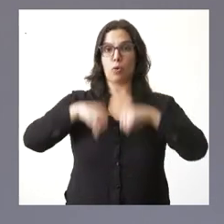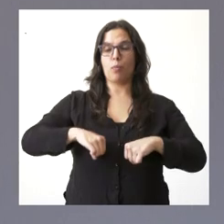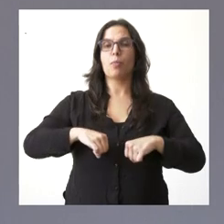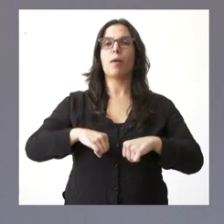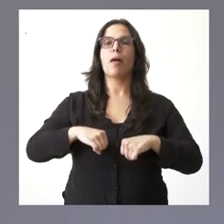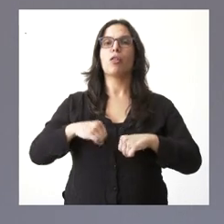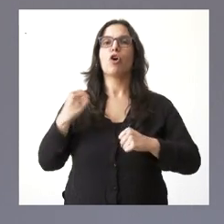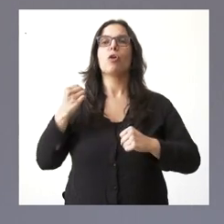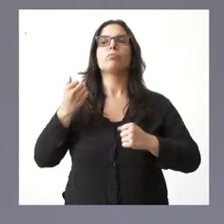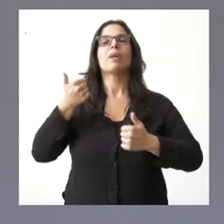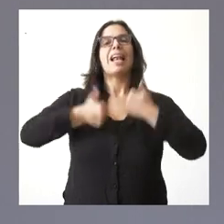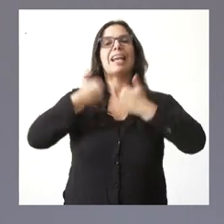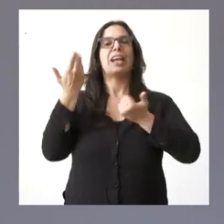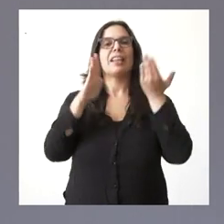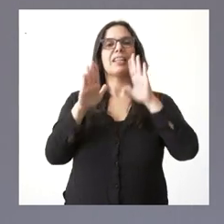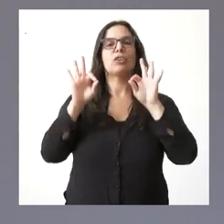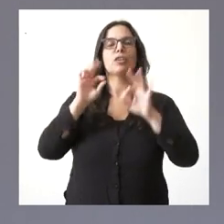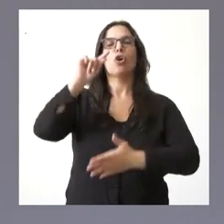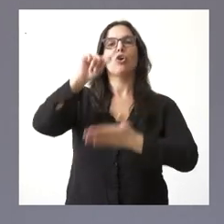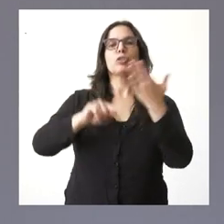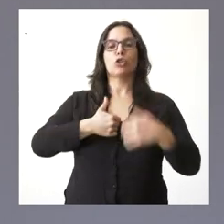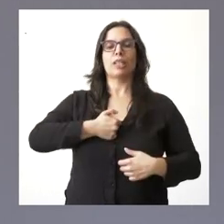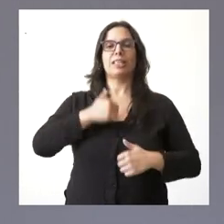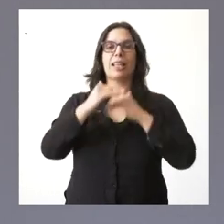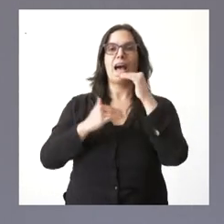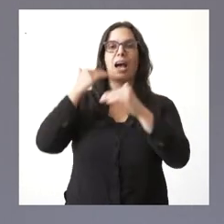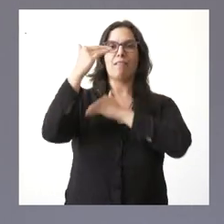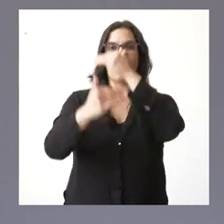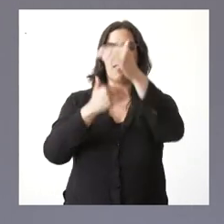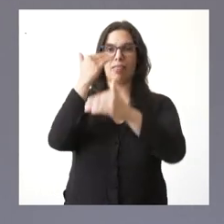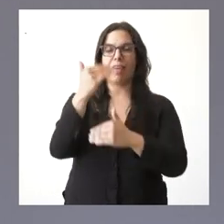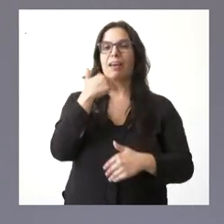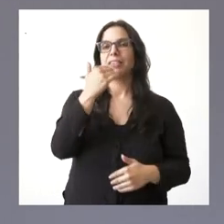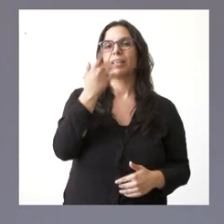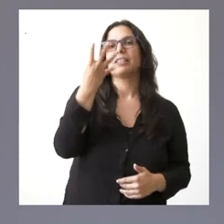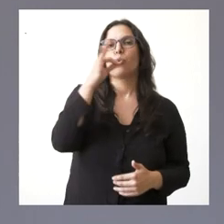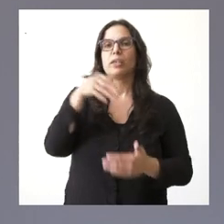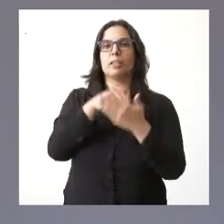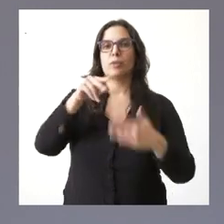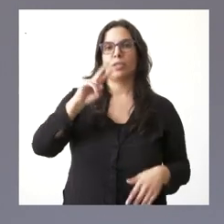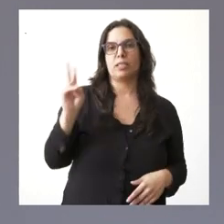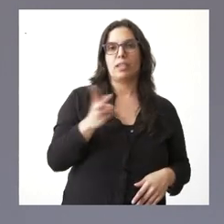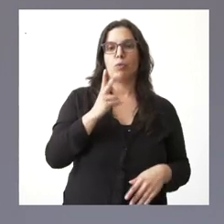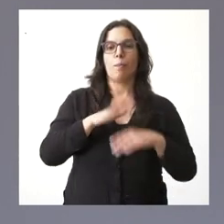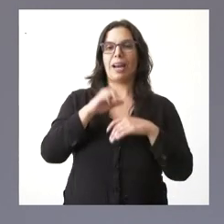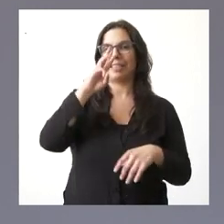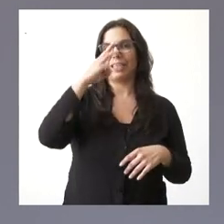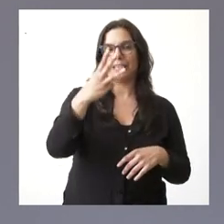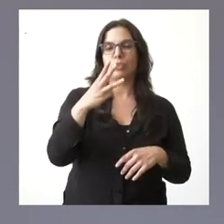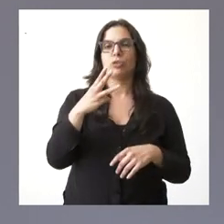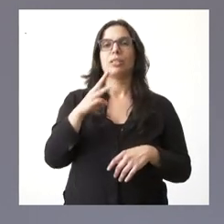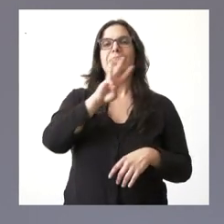licitación del contrato de teleasistencia avanzada por un importe cercano a los 40 millones de euros en tres años. Son 39